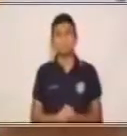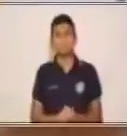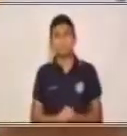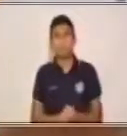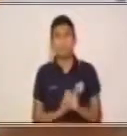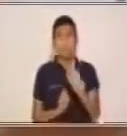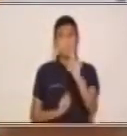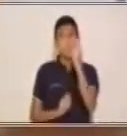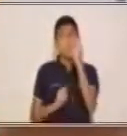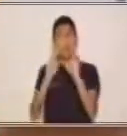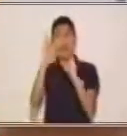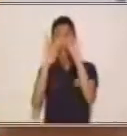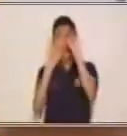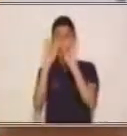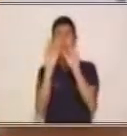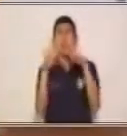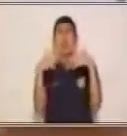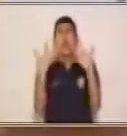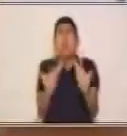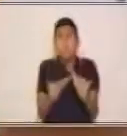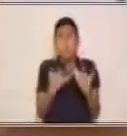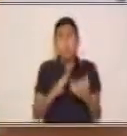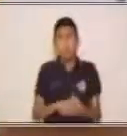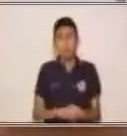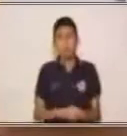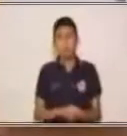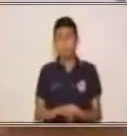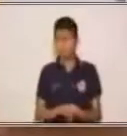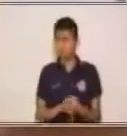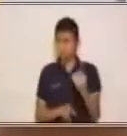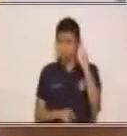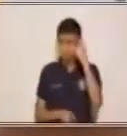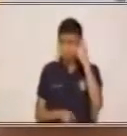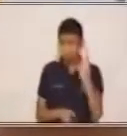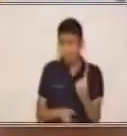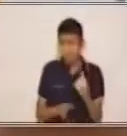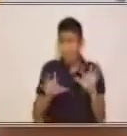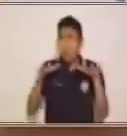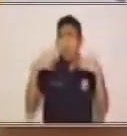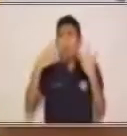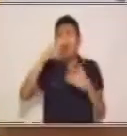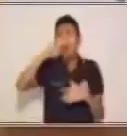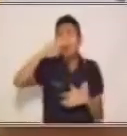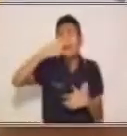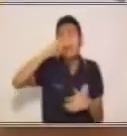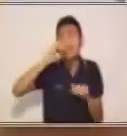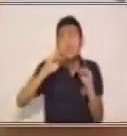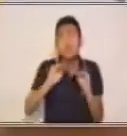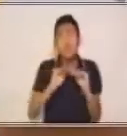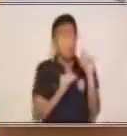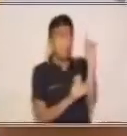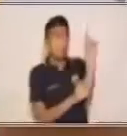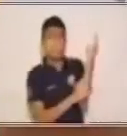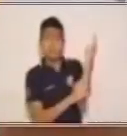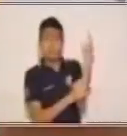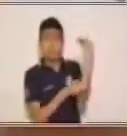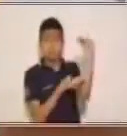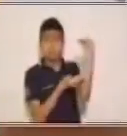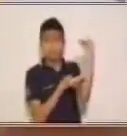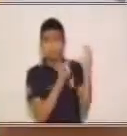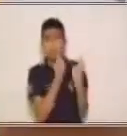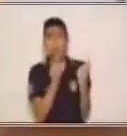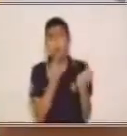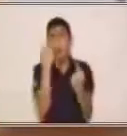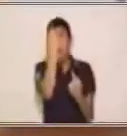Este estado de ánimo. Muy bien. ¿Qué será? ¿Cómo estará ese niño? Exacto.